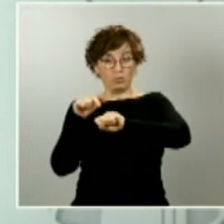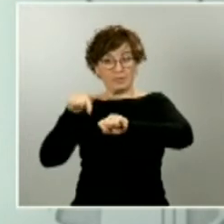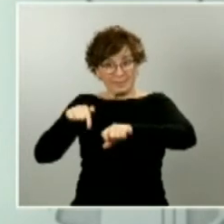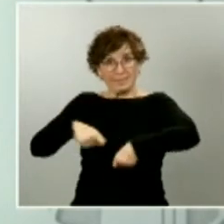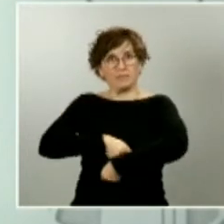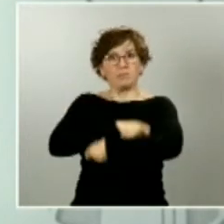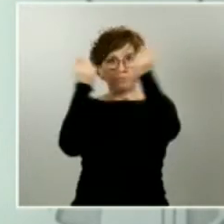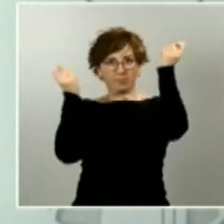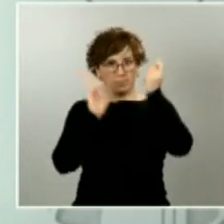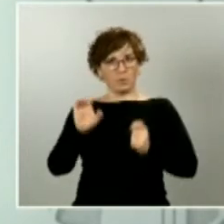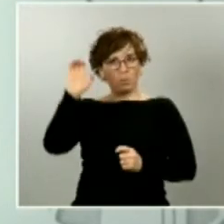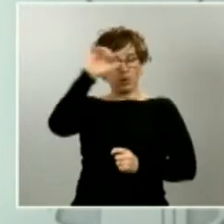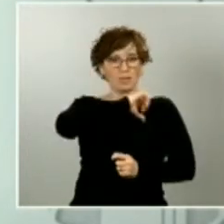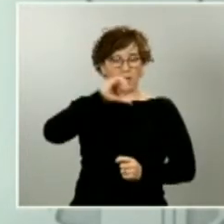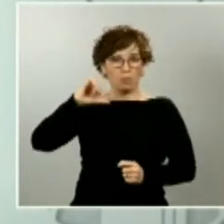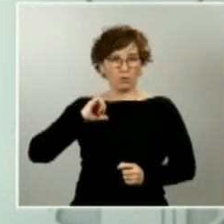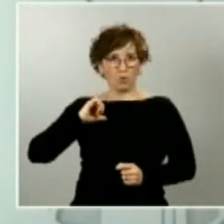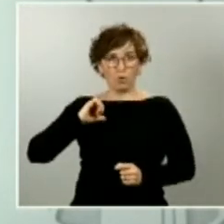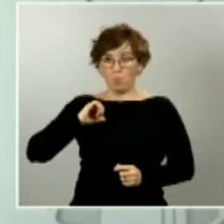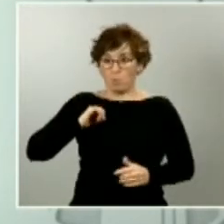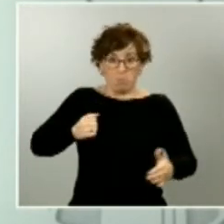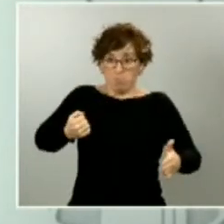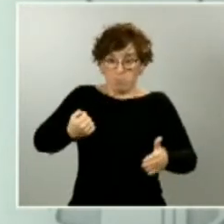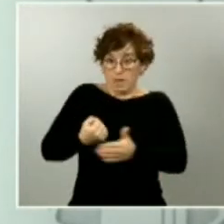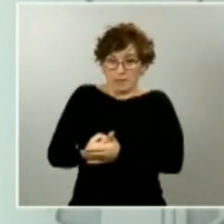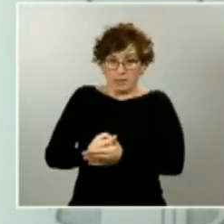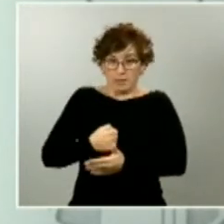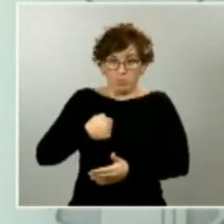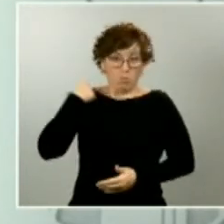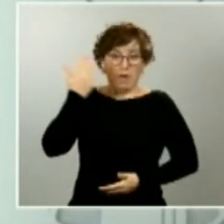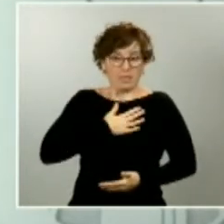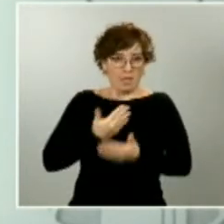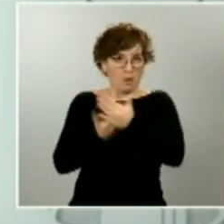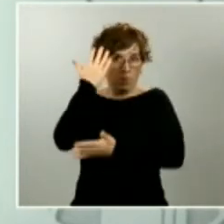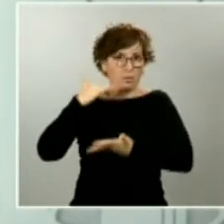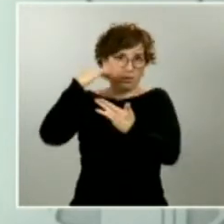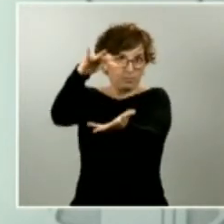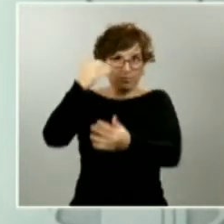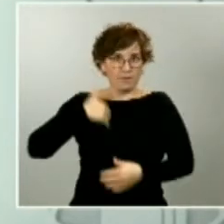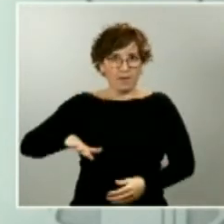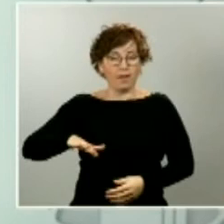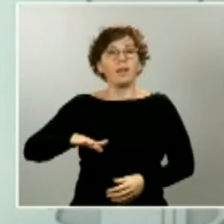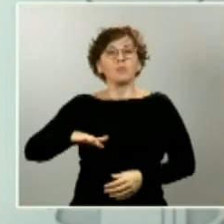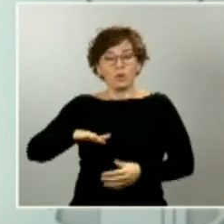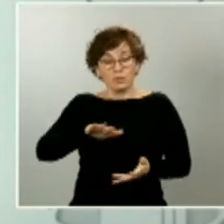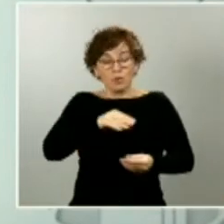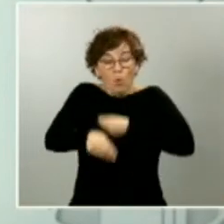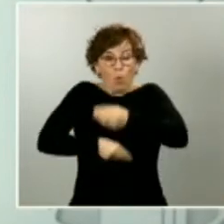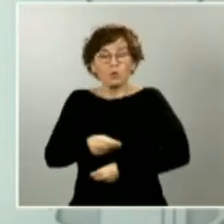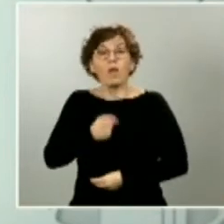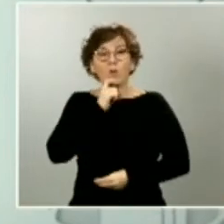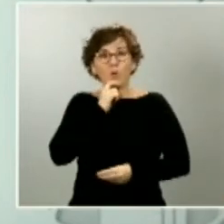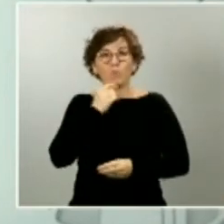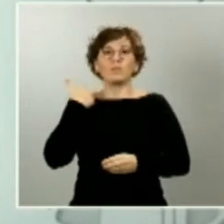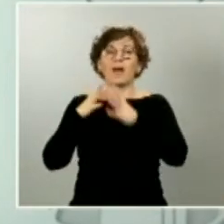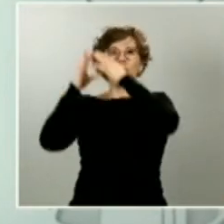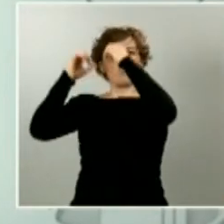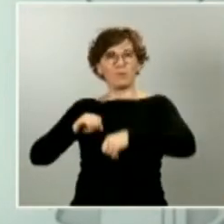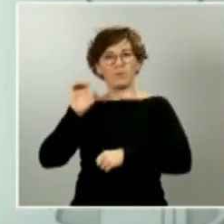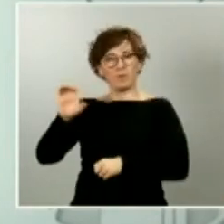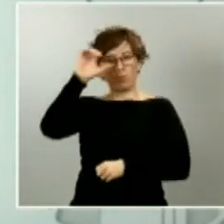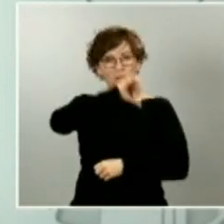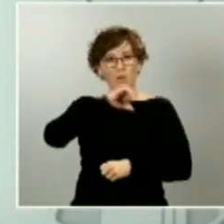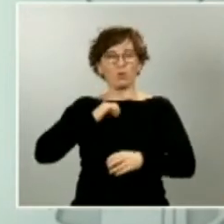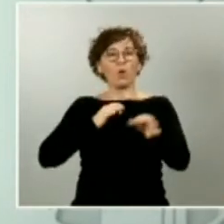a más tardar mañana por la mañana y que se van a tener que aplicar conforme al protocolo que también hemos acordado con las comunidades autónomas que son el